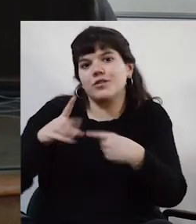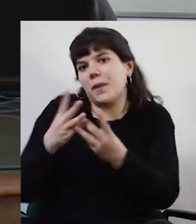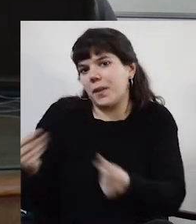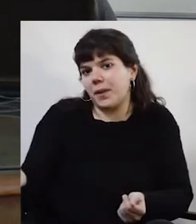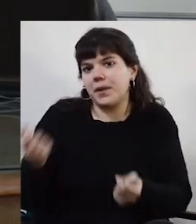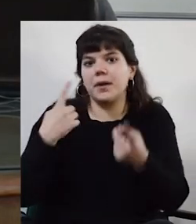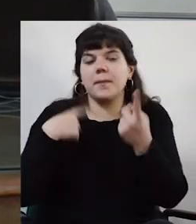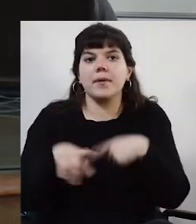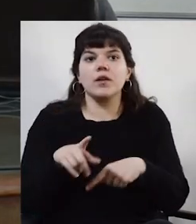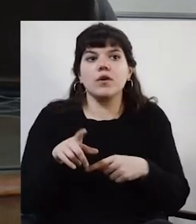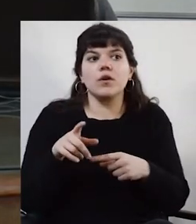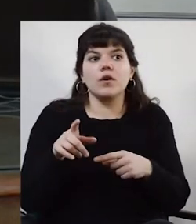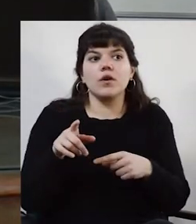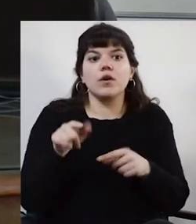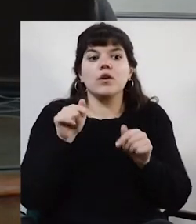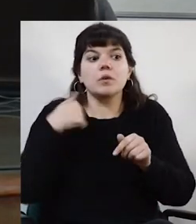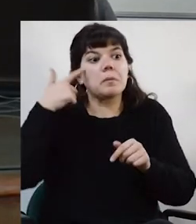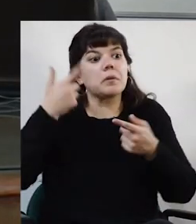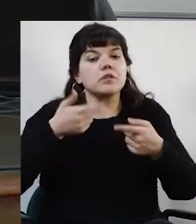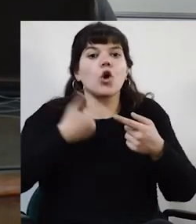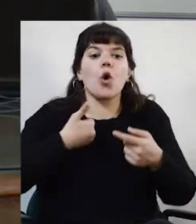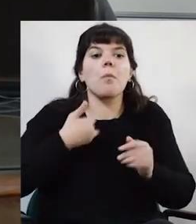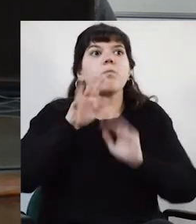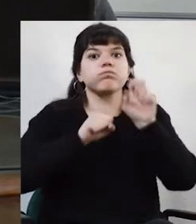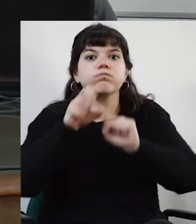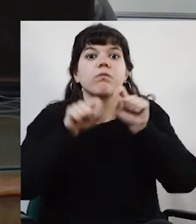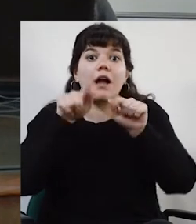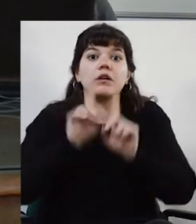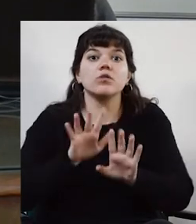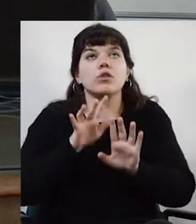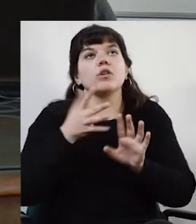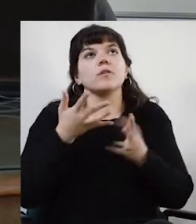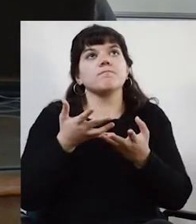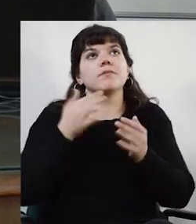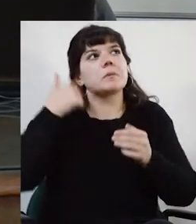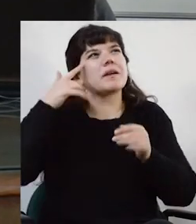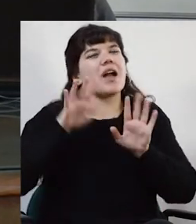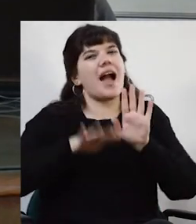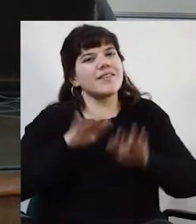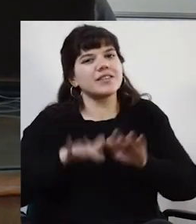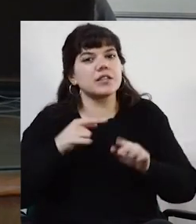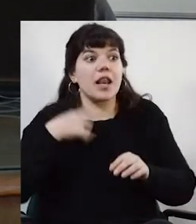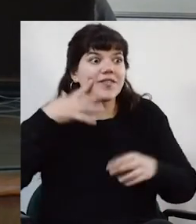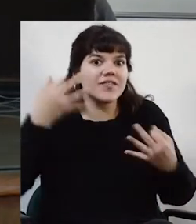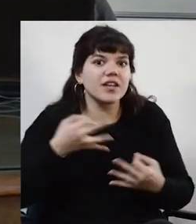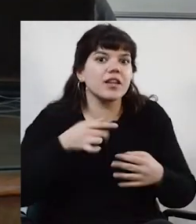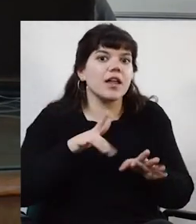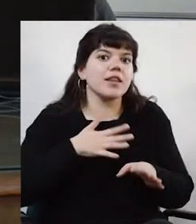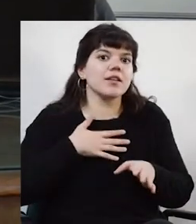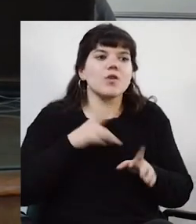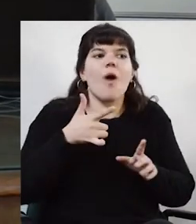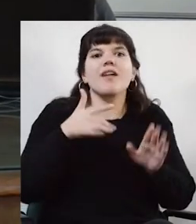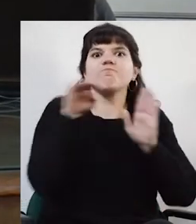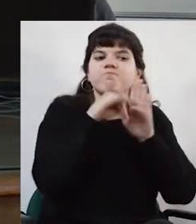el cómo se las concibe y qué las define, creo que eso, sinceramente, me parece que lo más honesto es decir que no hay